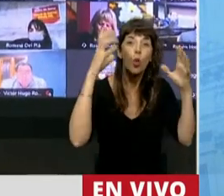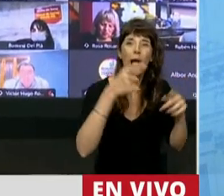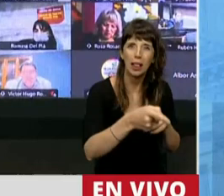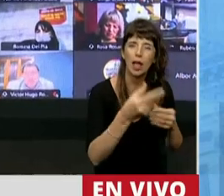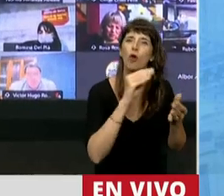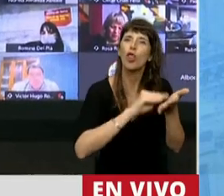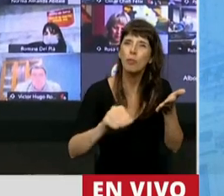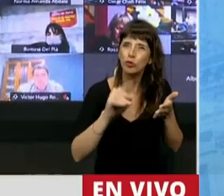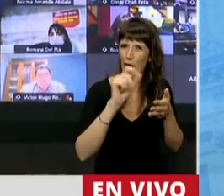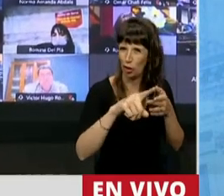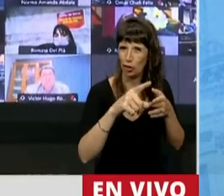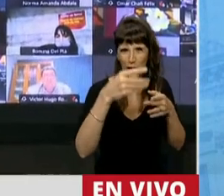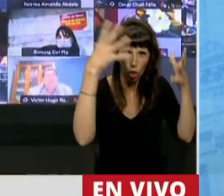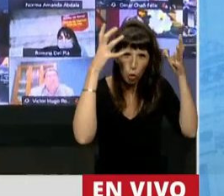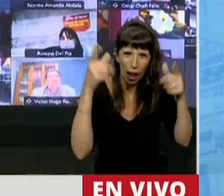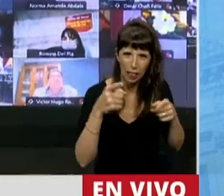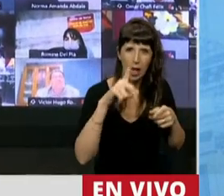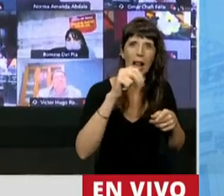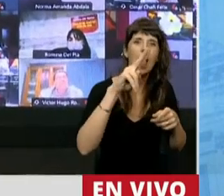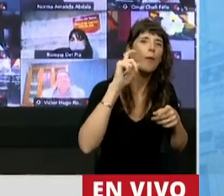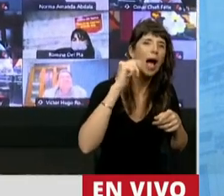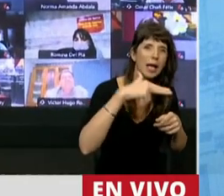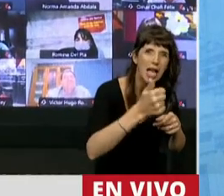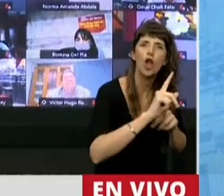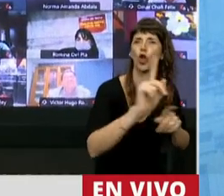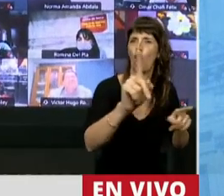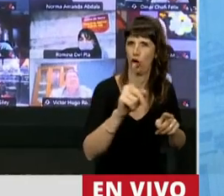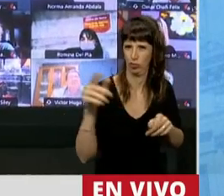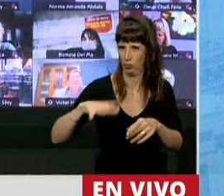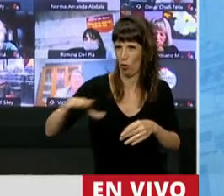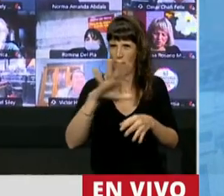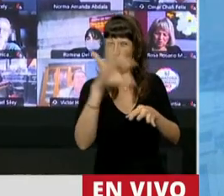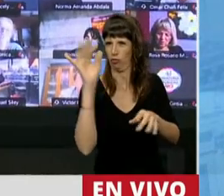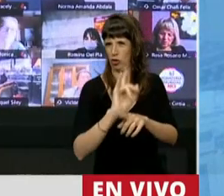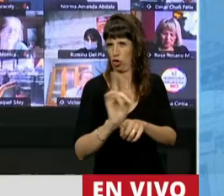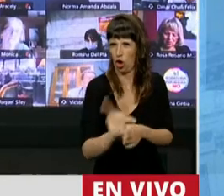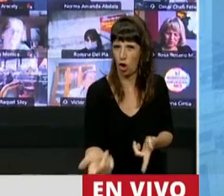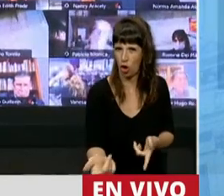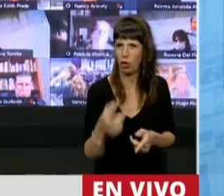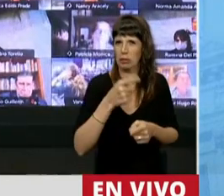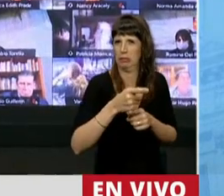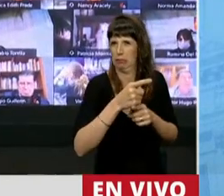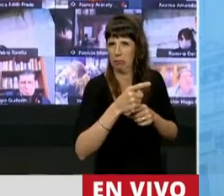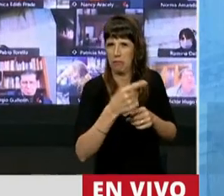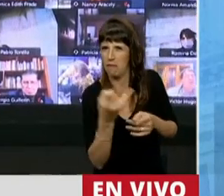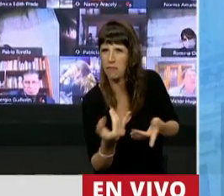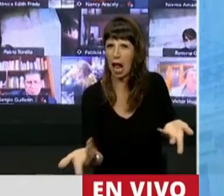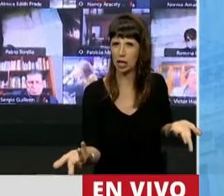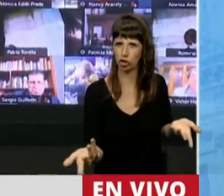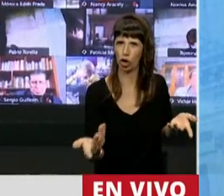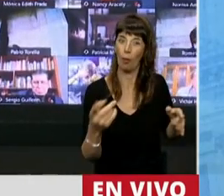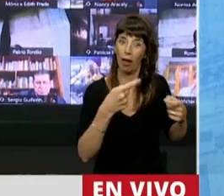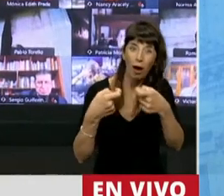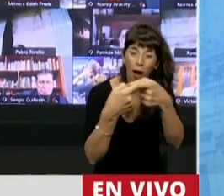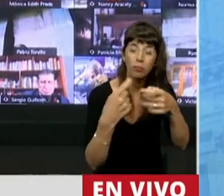no de Lavania. Una mayoría que no fue votada, que está fraguada, y que es falsa, artificial. Y es la que le está